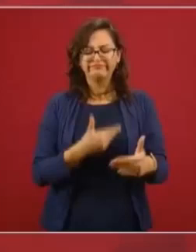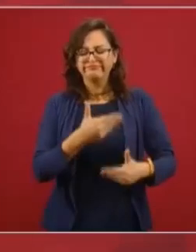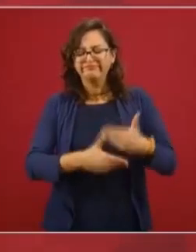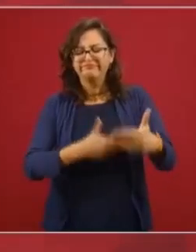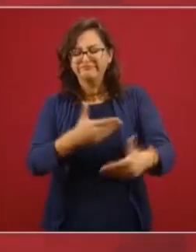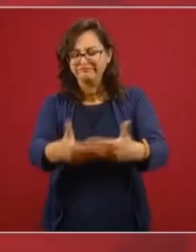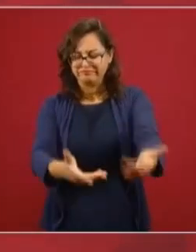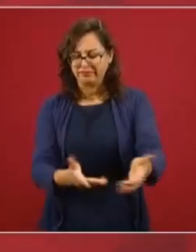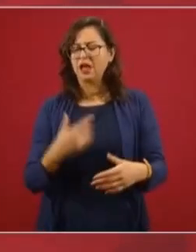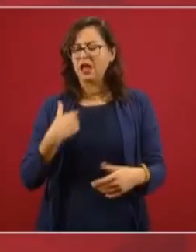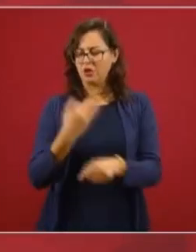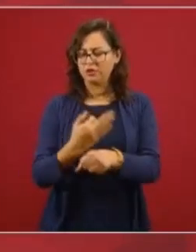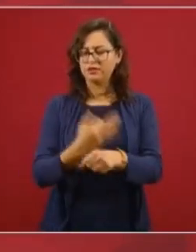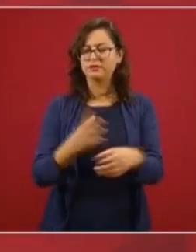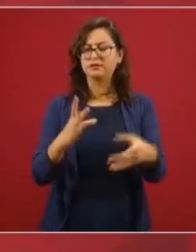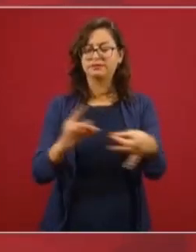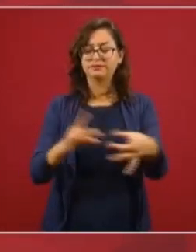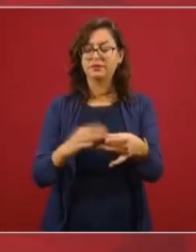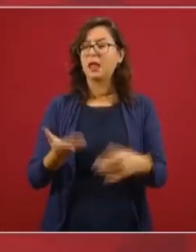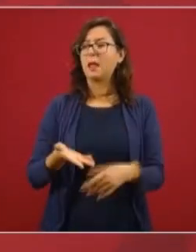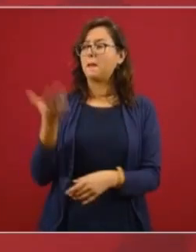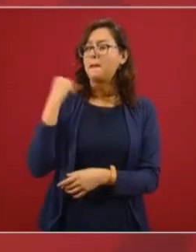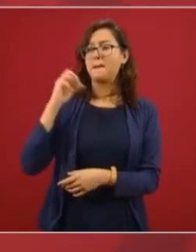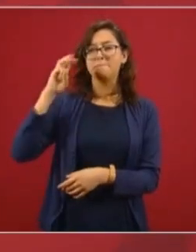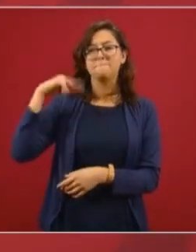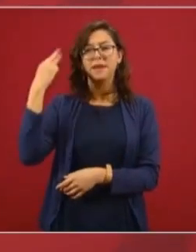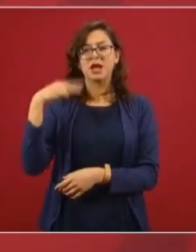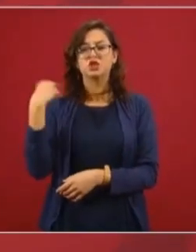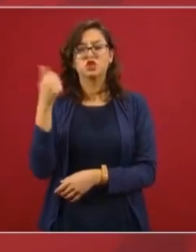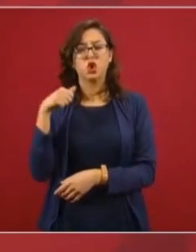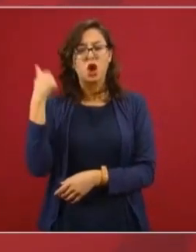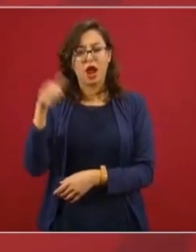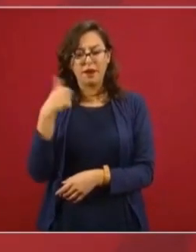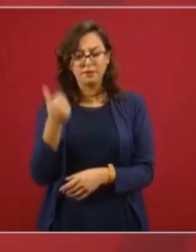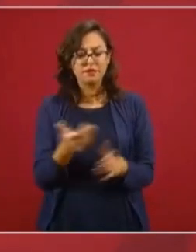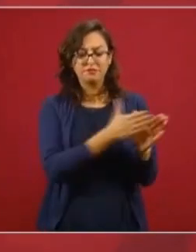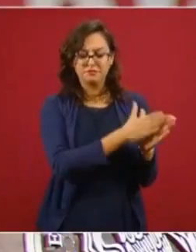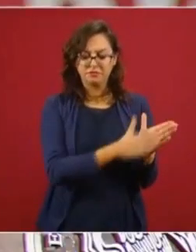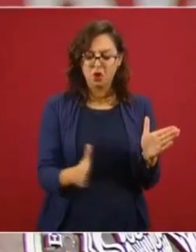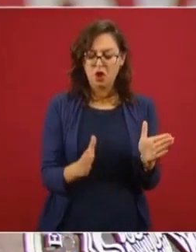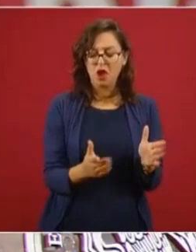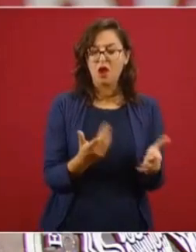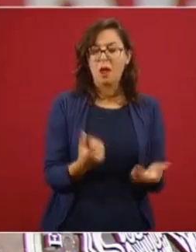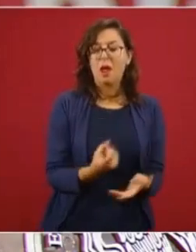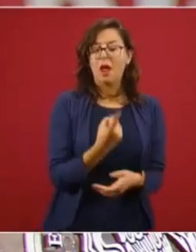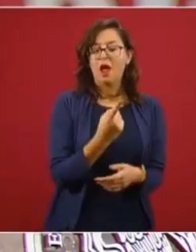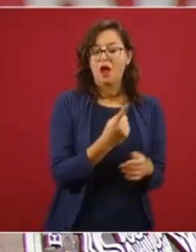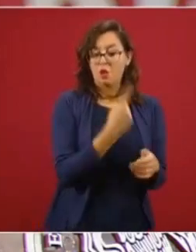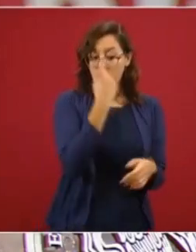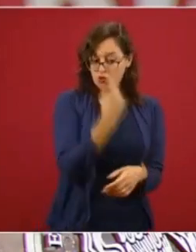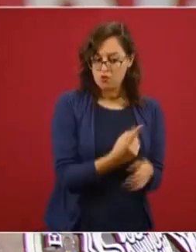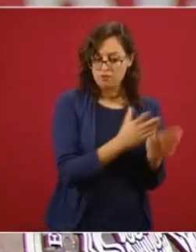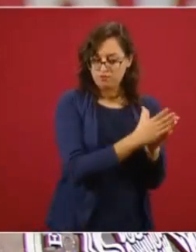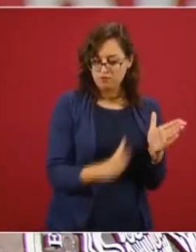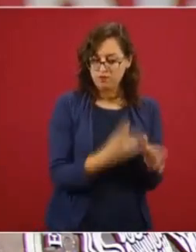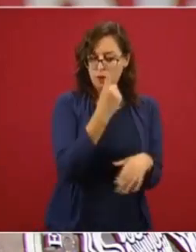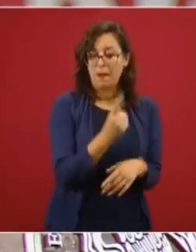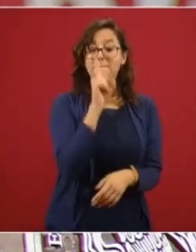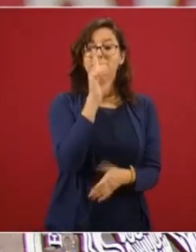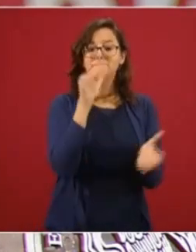marzo, abril, realizamos y concluimos el estudio de fase 1 con 1.700 sujetos,